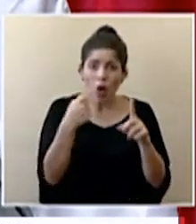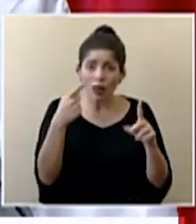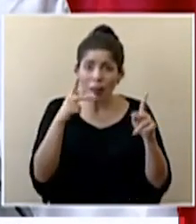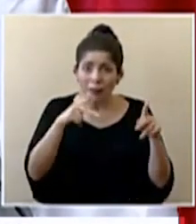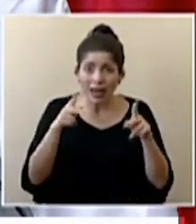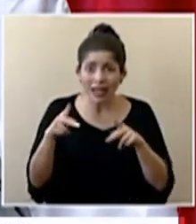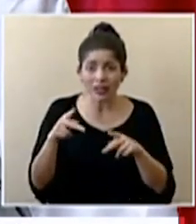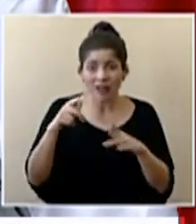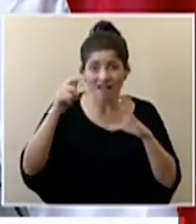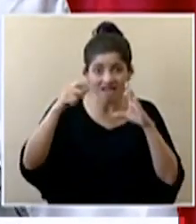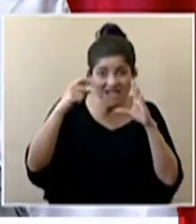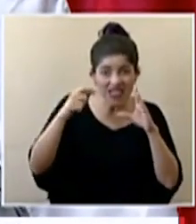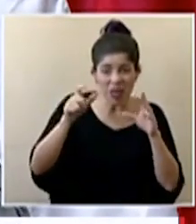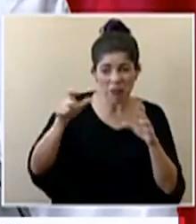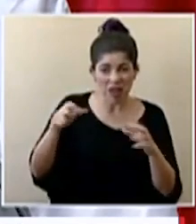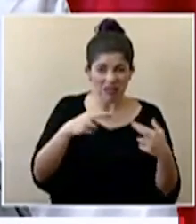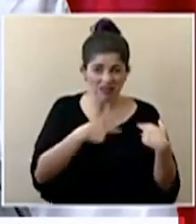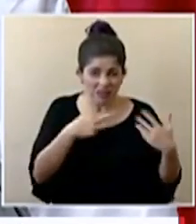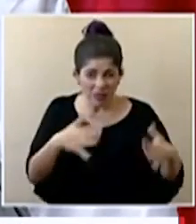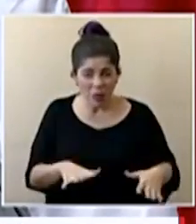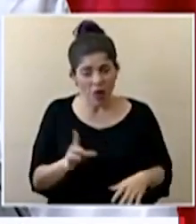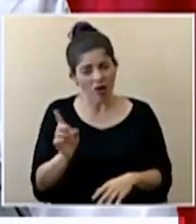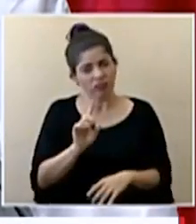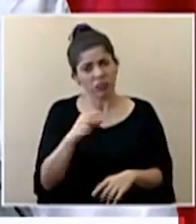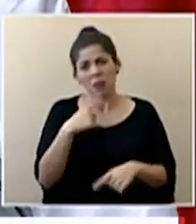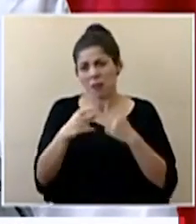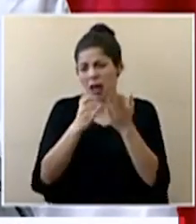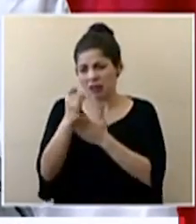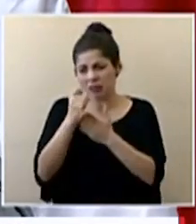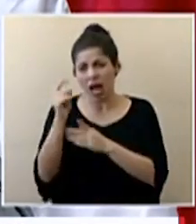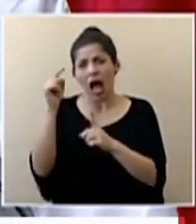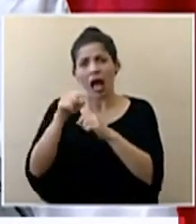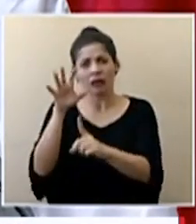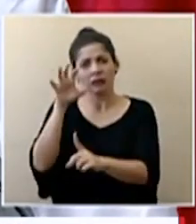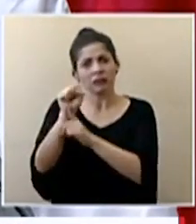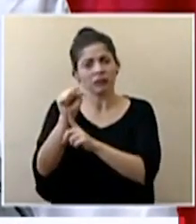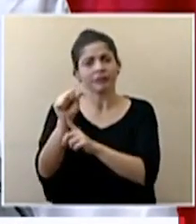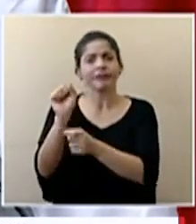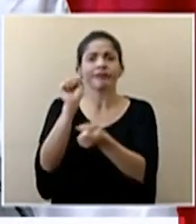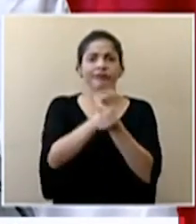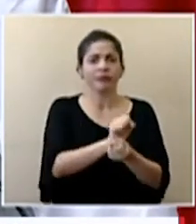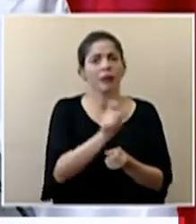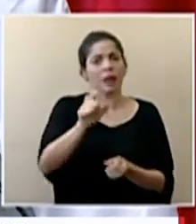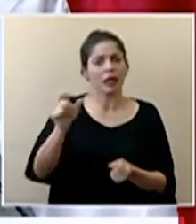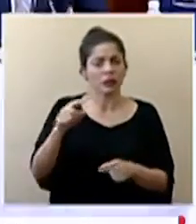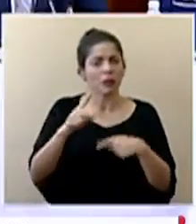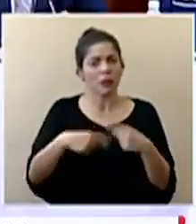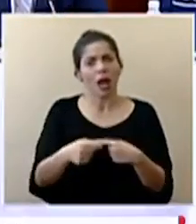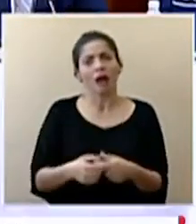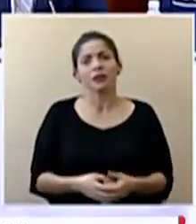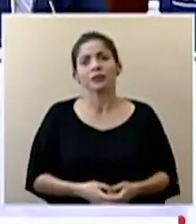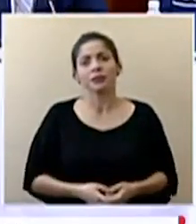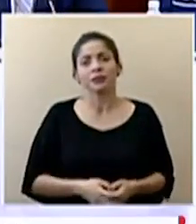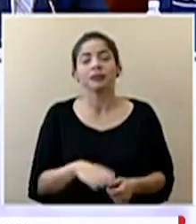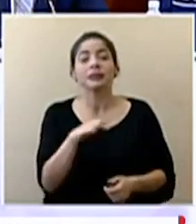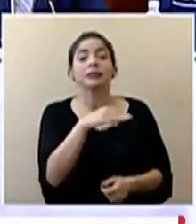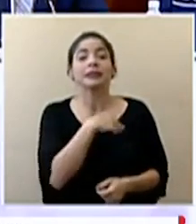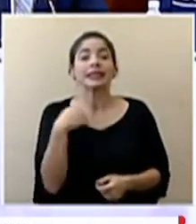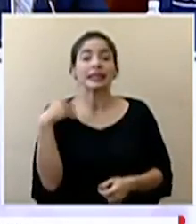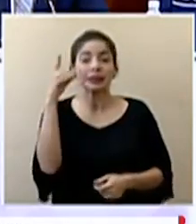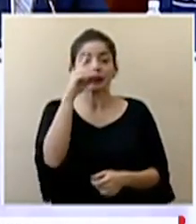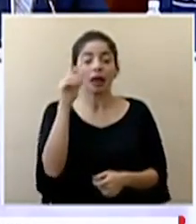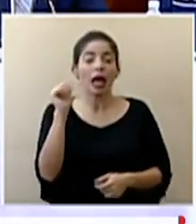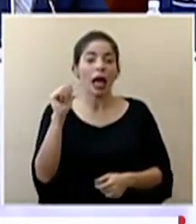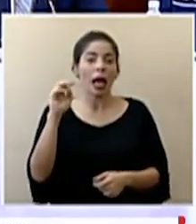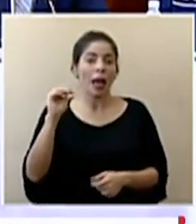por medio de videos de charlatanes y vamos a investigarlos hasta lograr identificar y detener a estas personas Ministro Salas AM